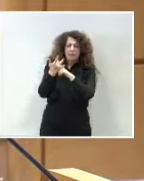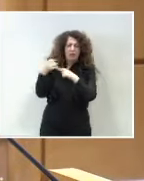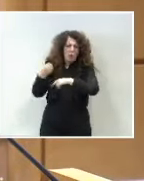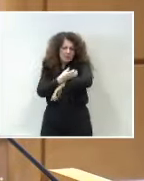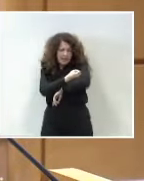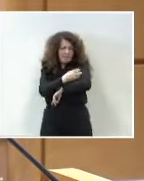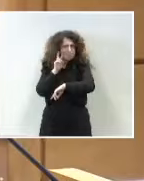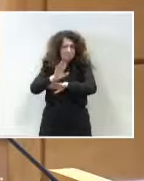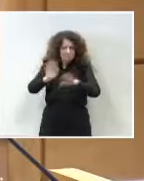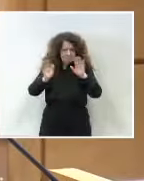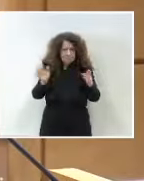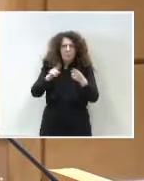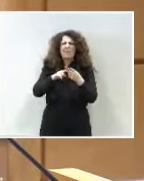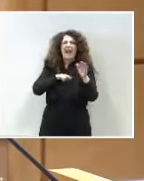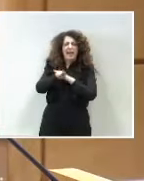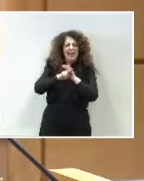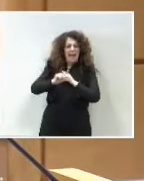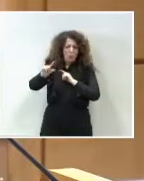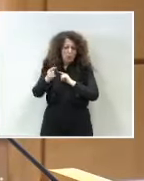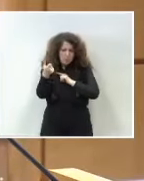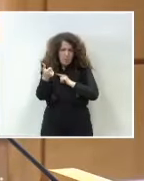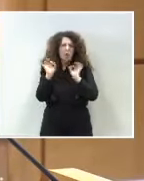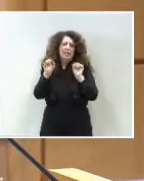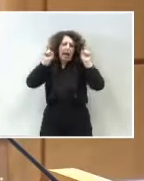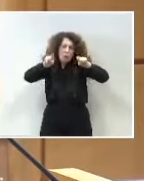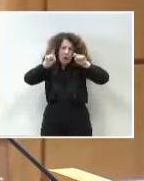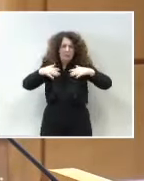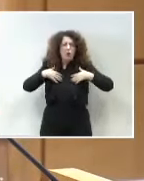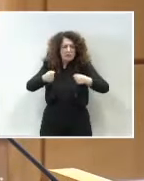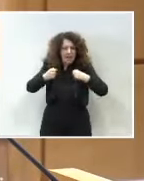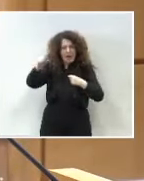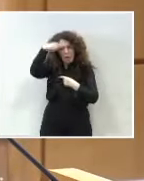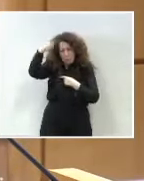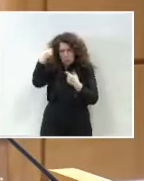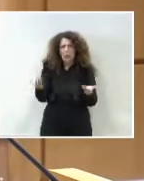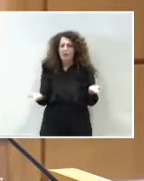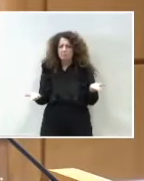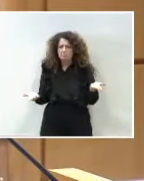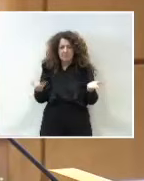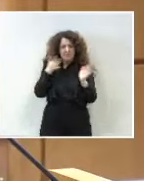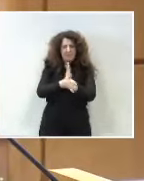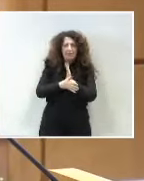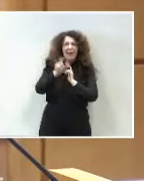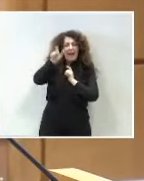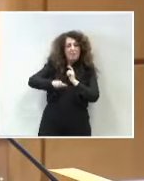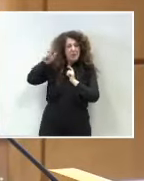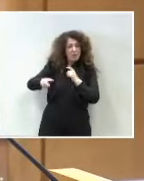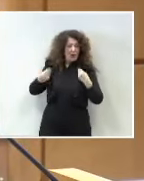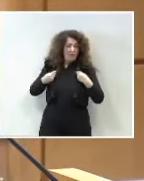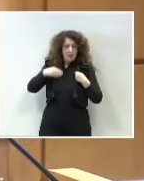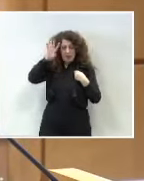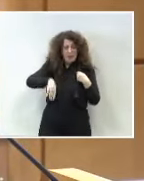y que repercuten en menos recursos para la educación, para la sanidad, para la cultura, que afectan a todos los catalanes y catalanas